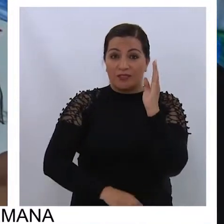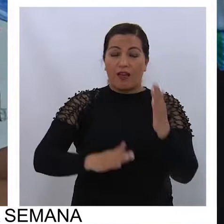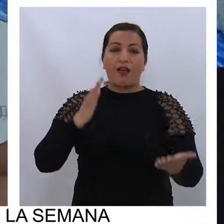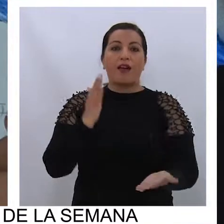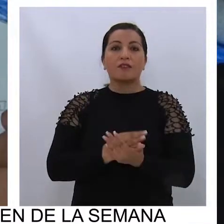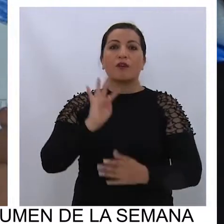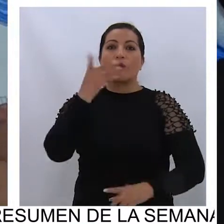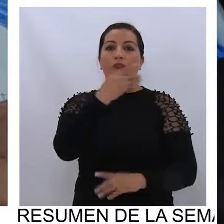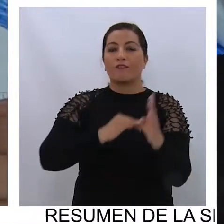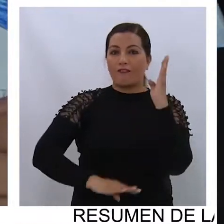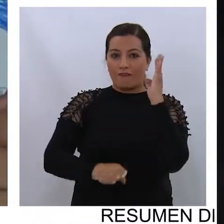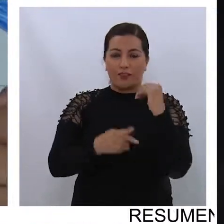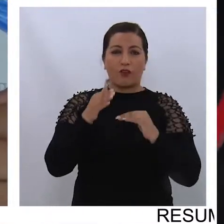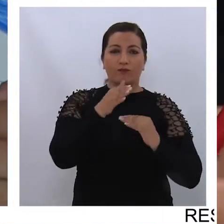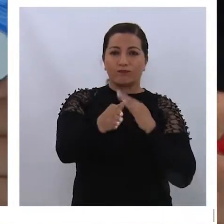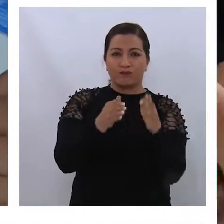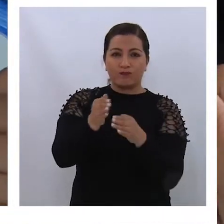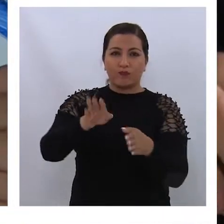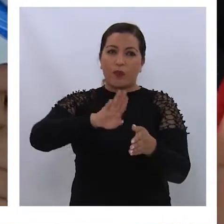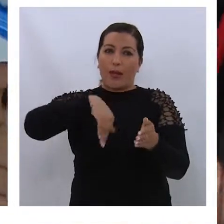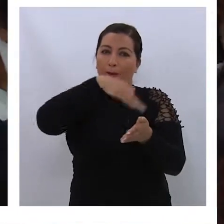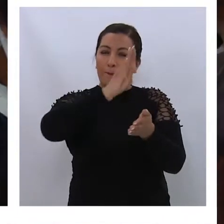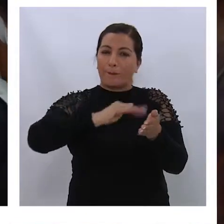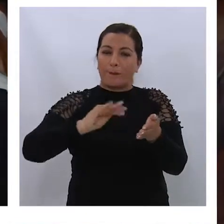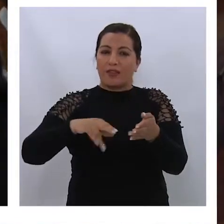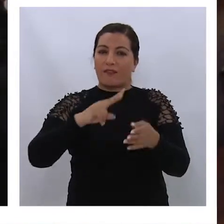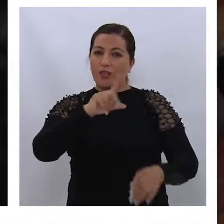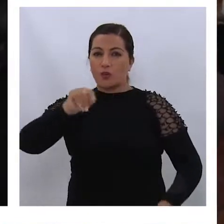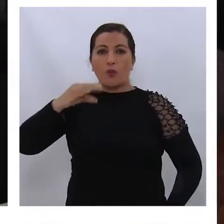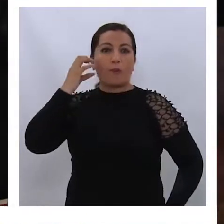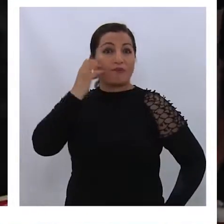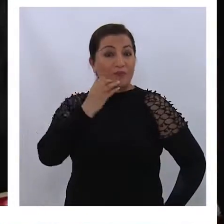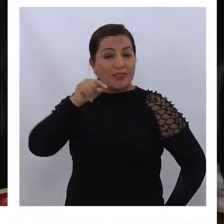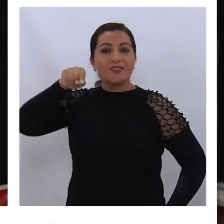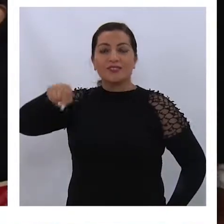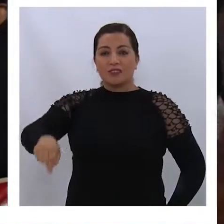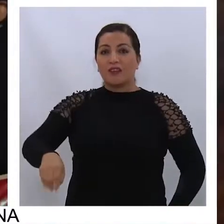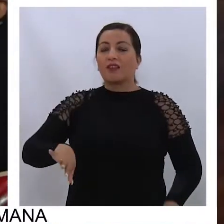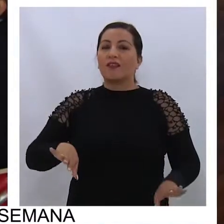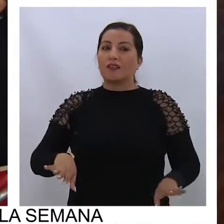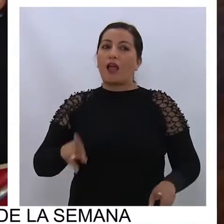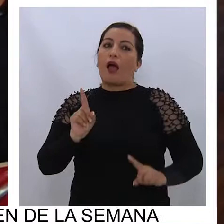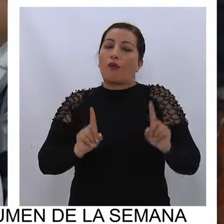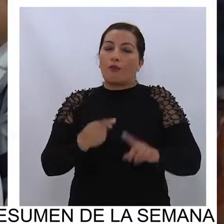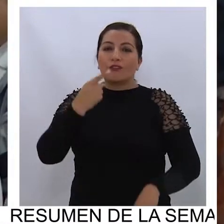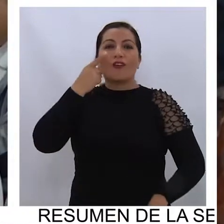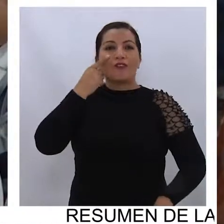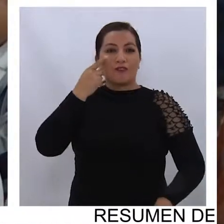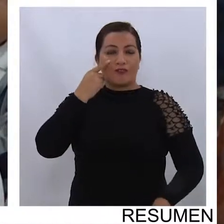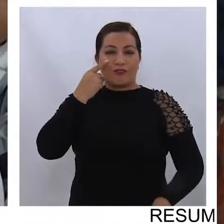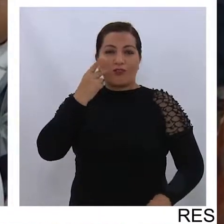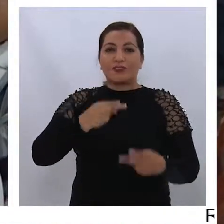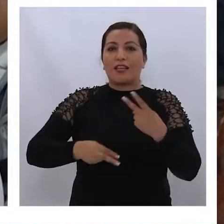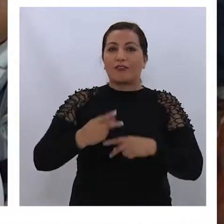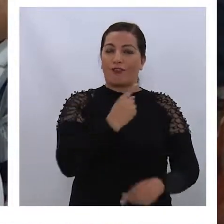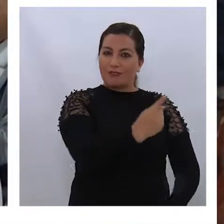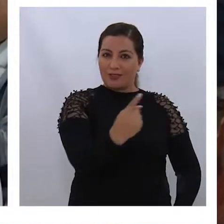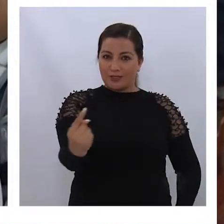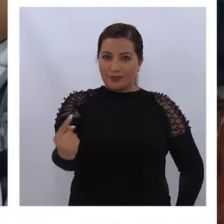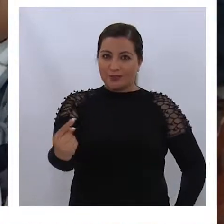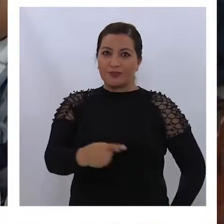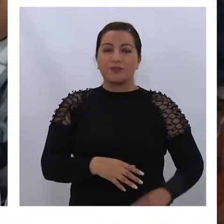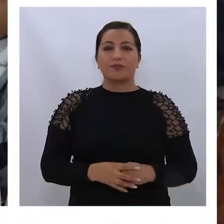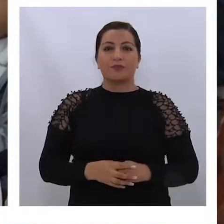y hasta cuarto año básico, acudieron a pintar su propio 21 de mayo, según los conocimientos de cada cual.